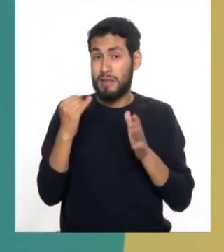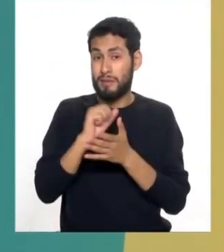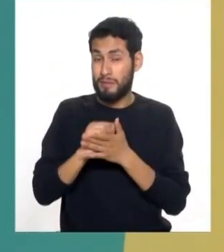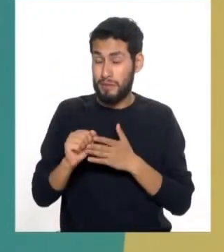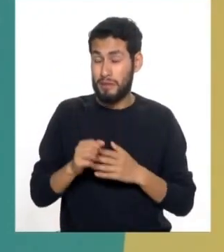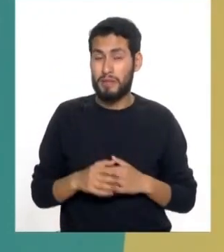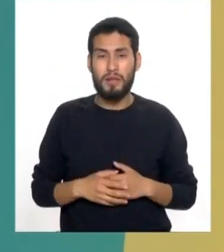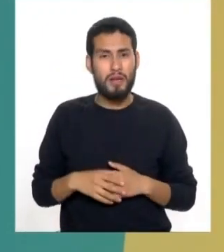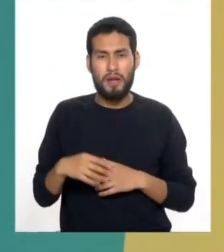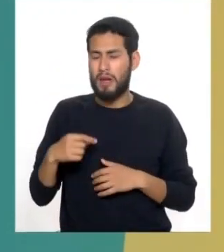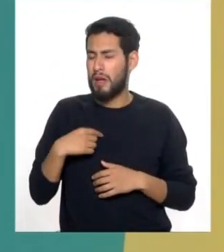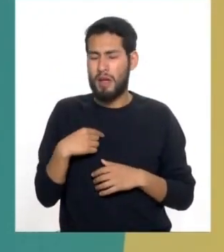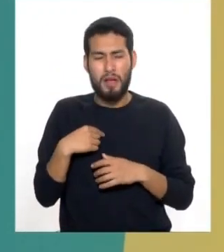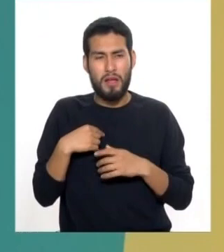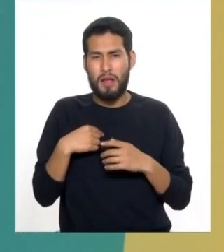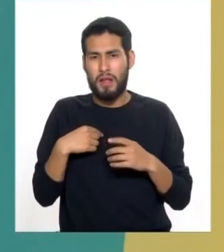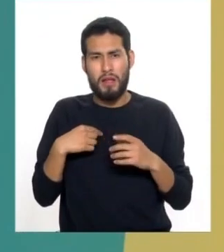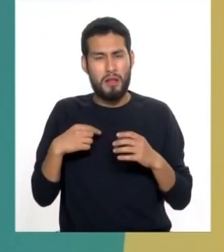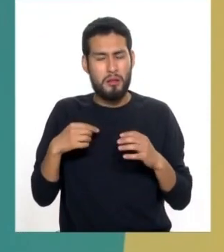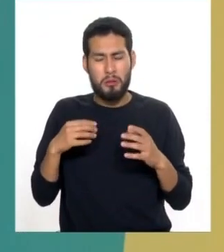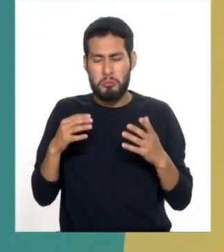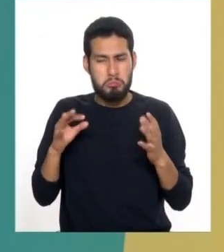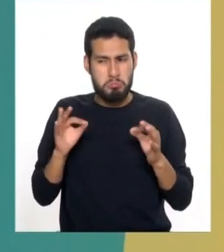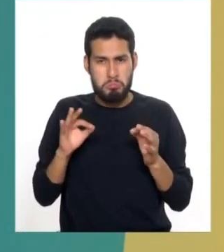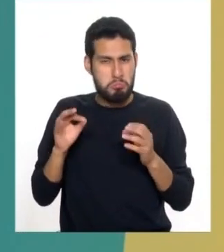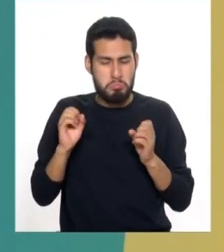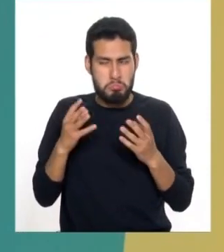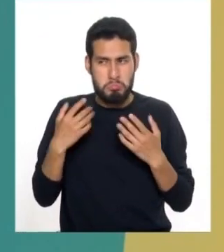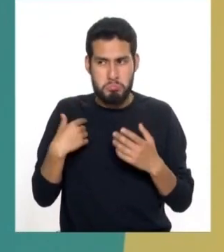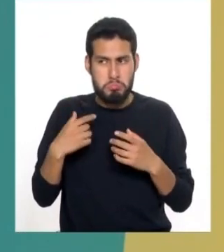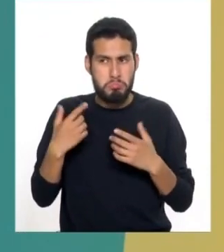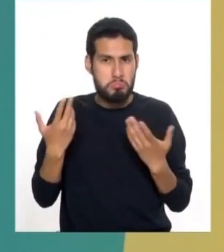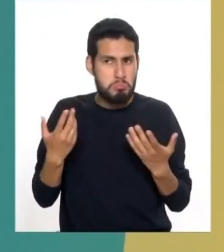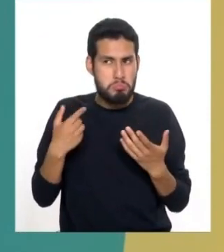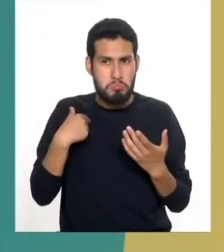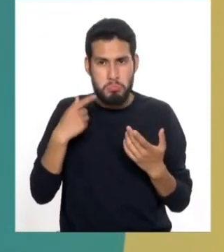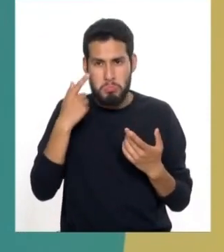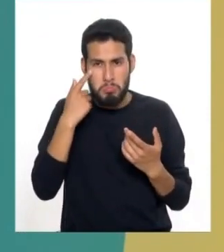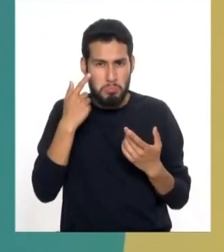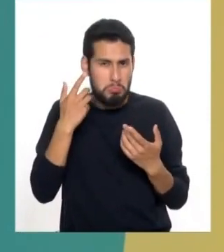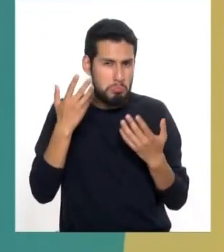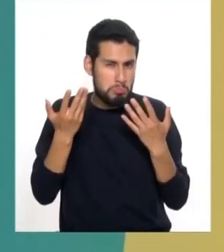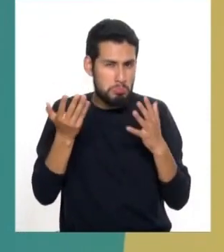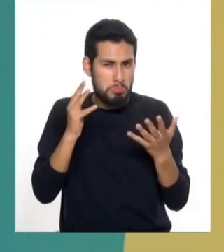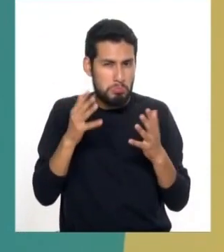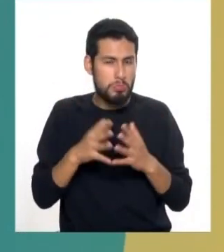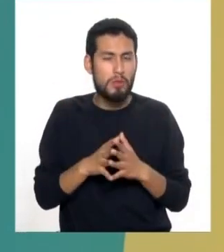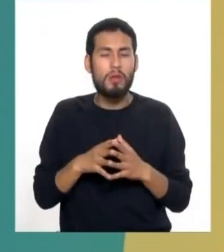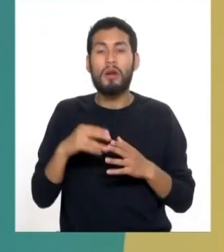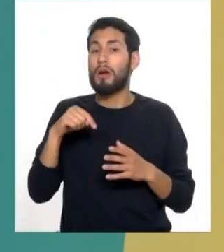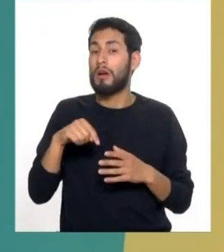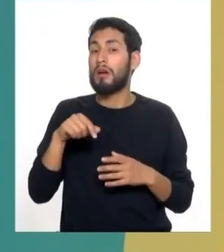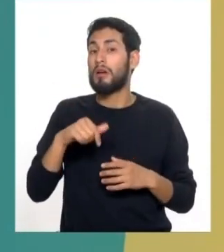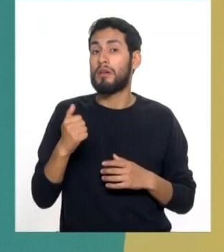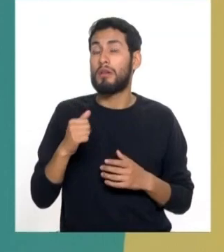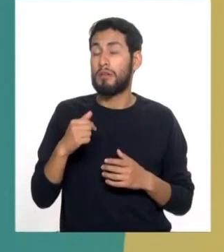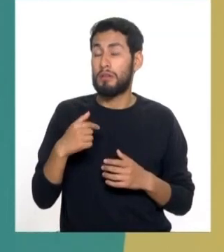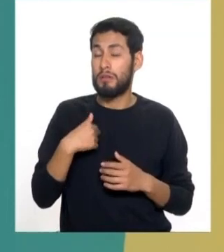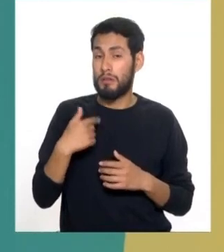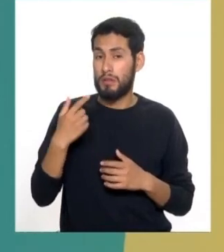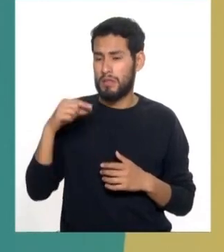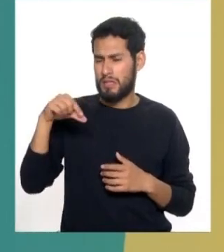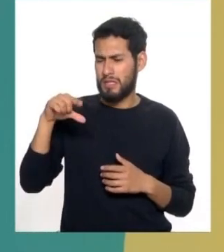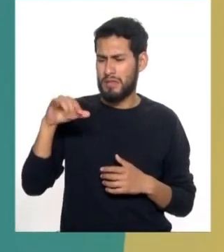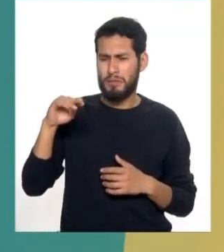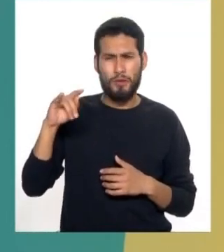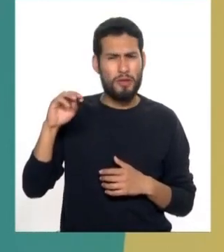el azarga, y mi presión ocular está en 12, aparte de eso me hicieron una iridiotomía